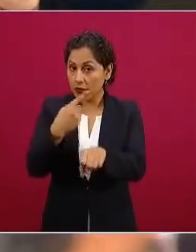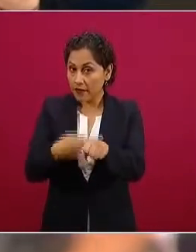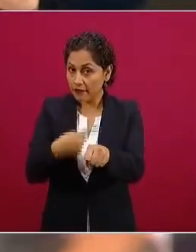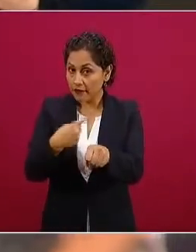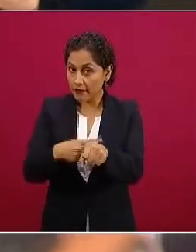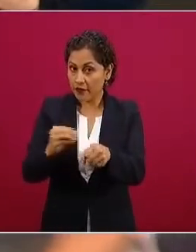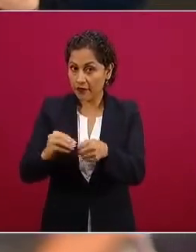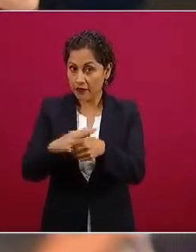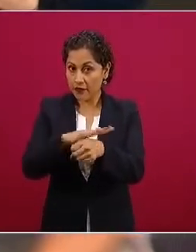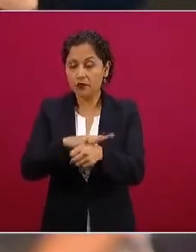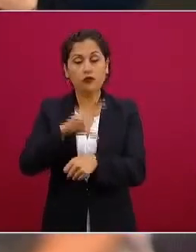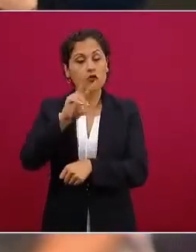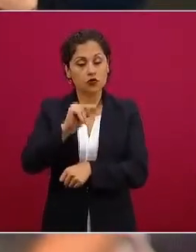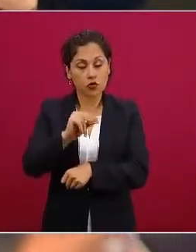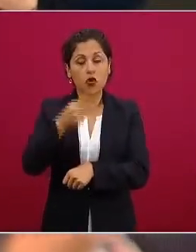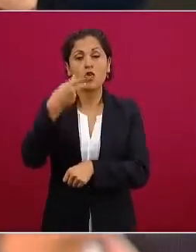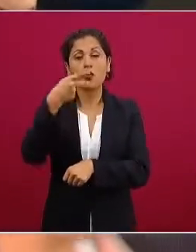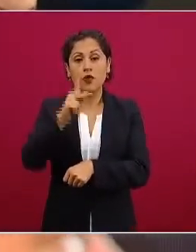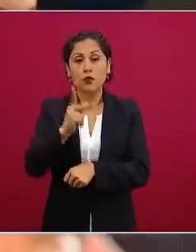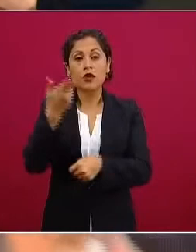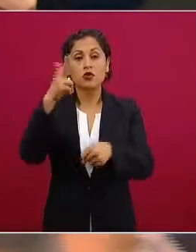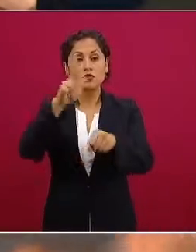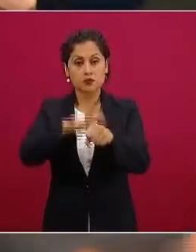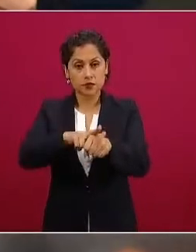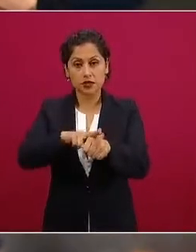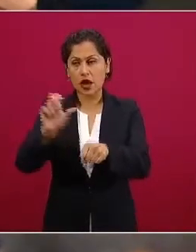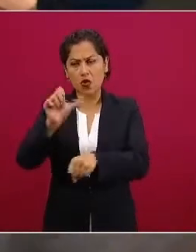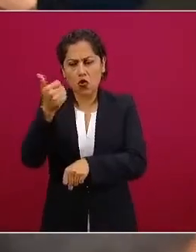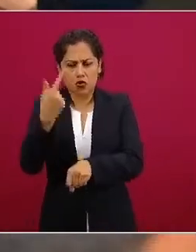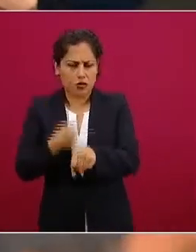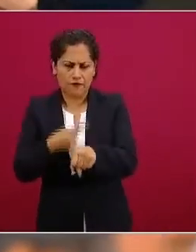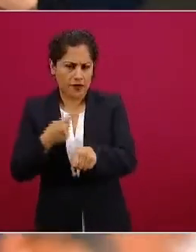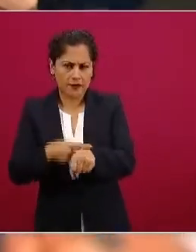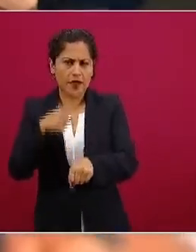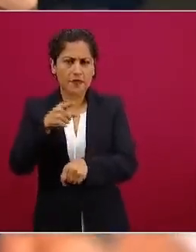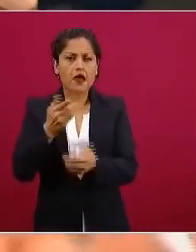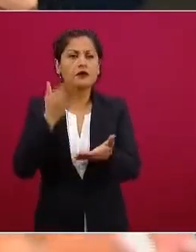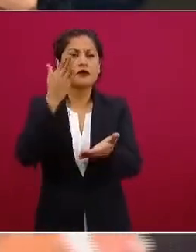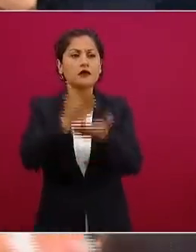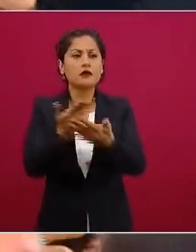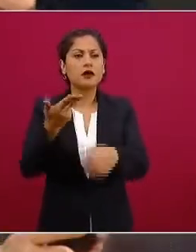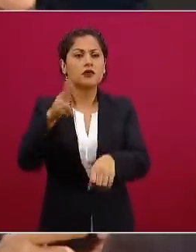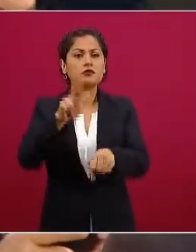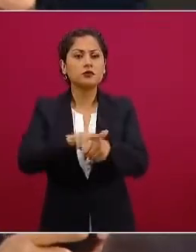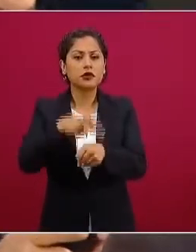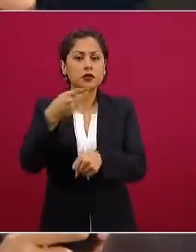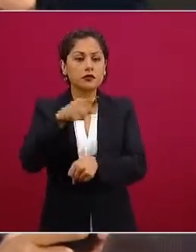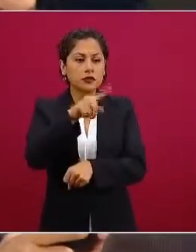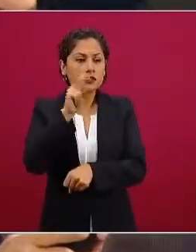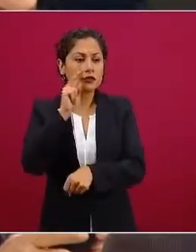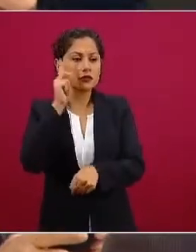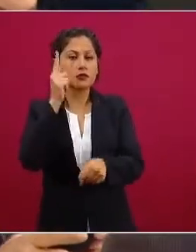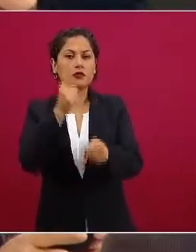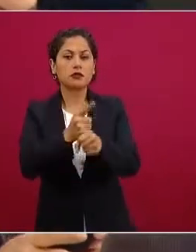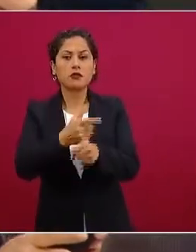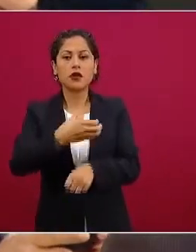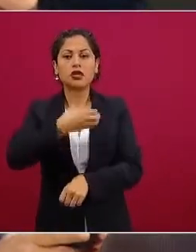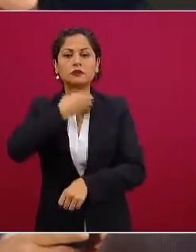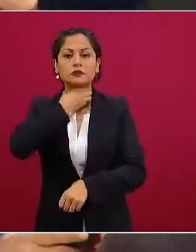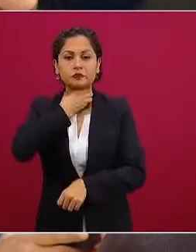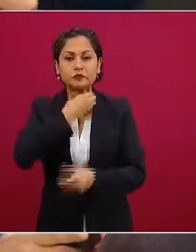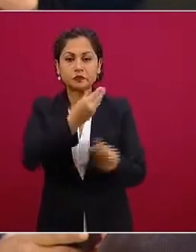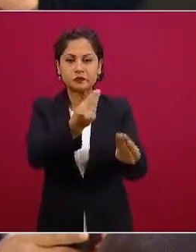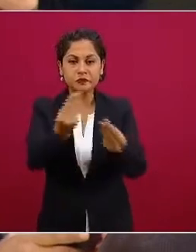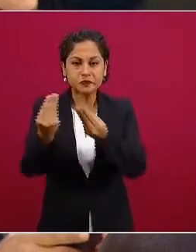ya ahorita hay muchos hospitales saturados y la gente tiene temor de que bueno que no haya